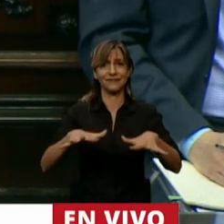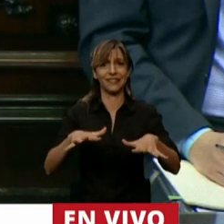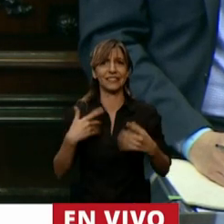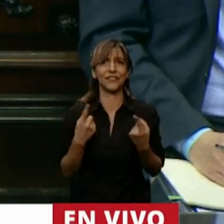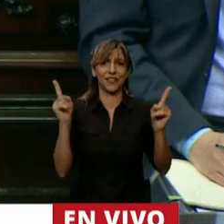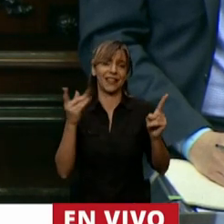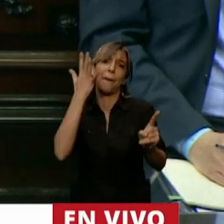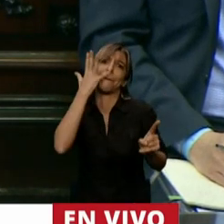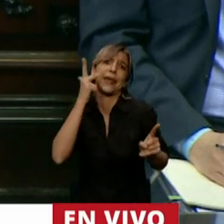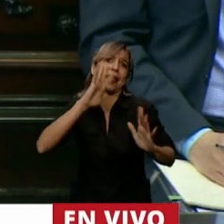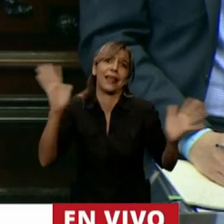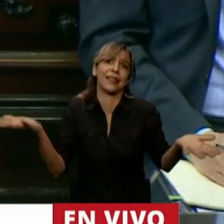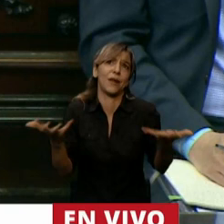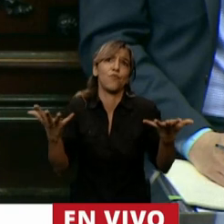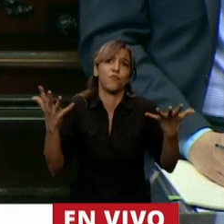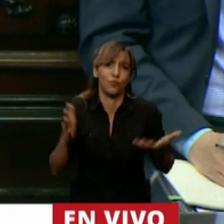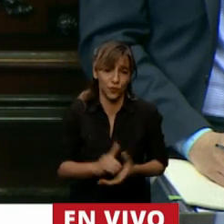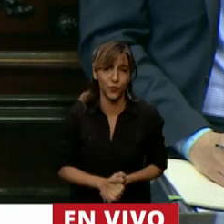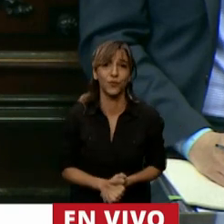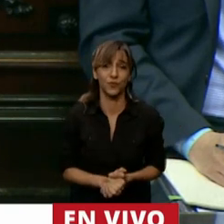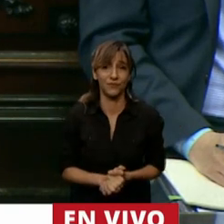sobre la marcha del gobierno en otro contexto